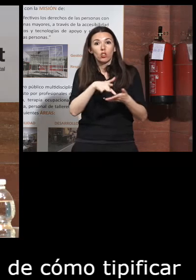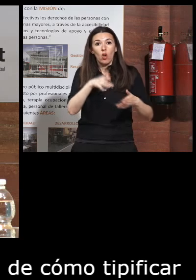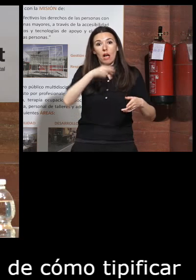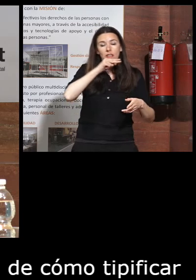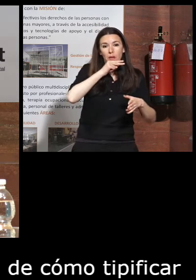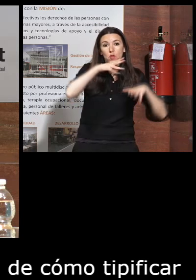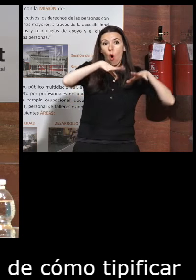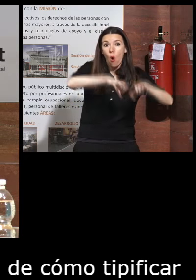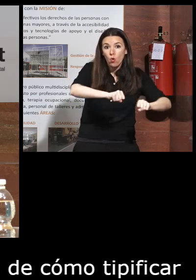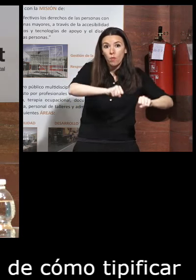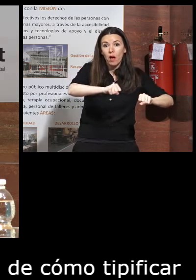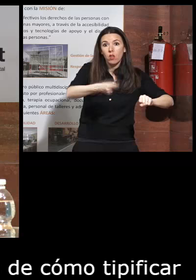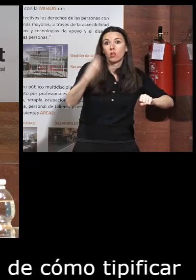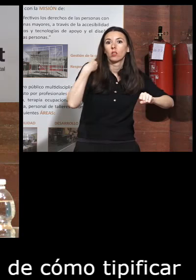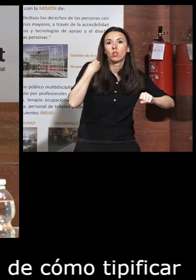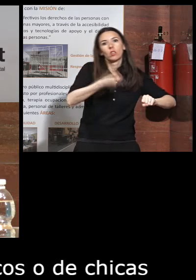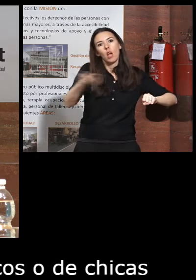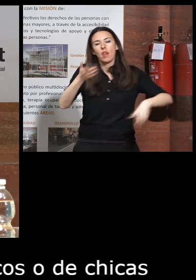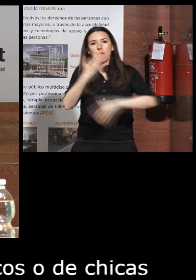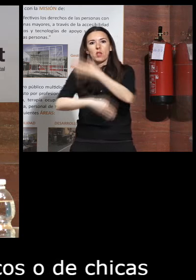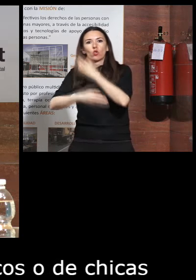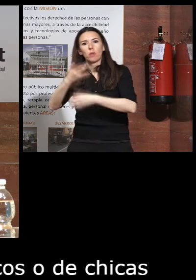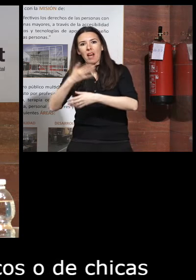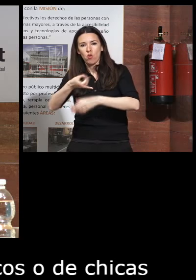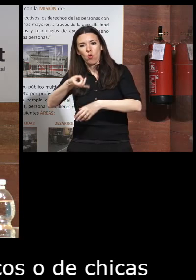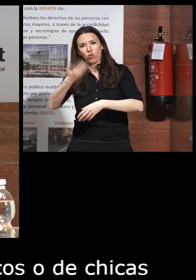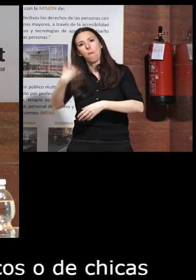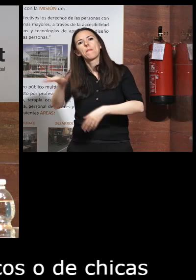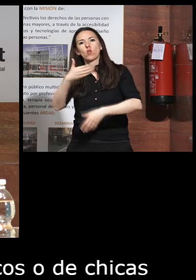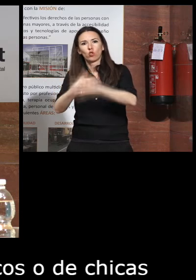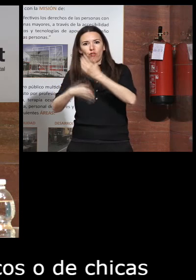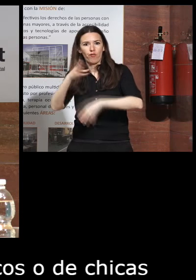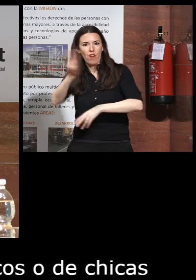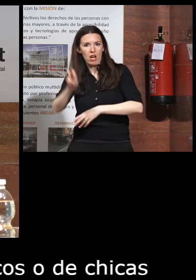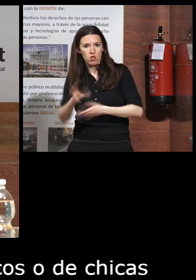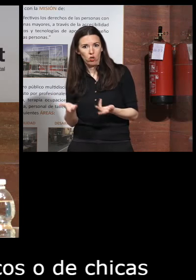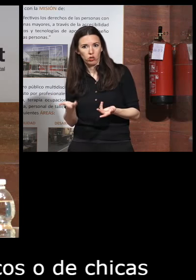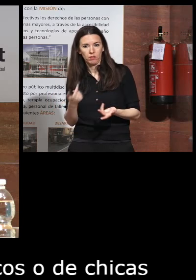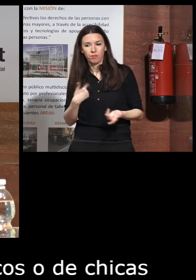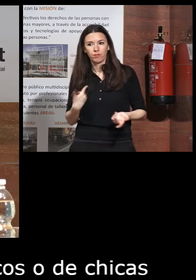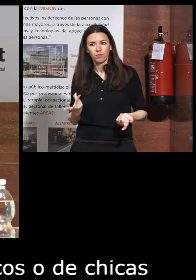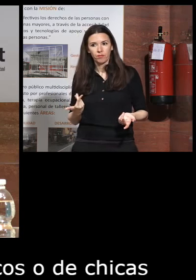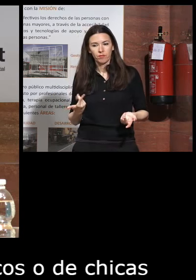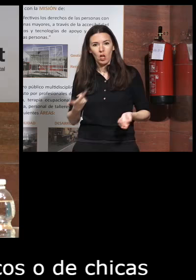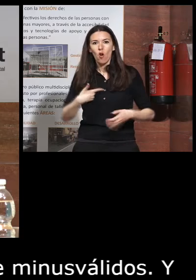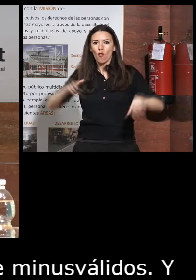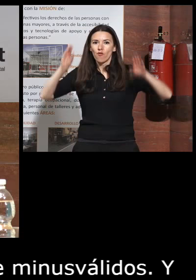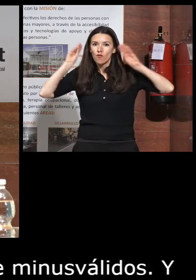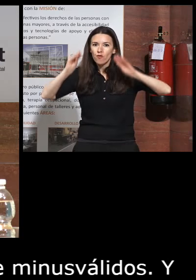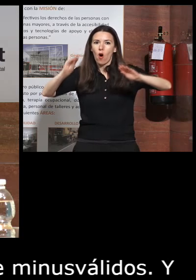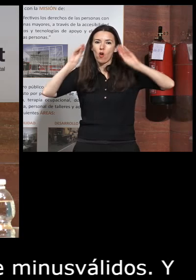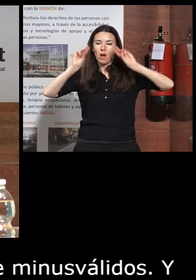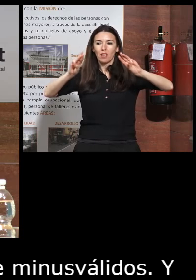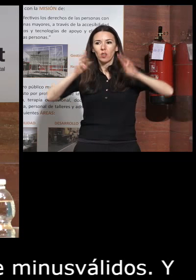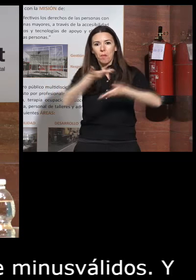decía utilizar el de minusválidos y claro ahí estaba yo formando pedagógicamente